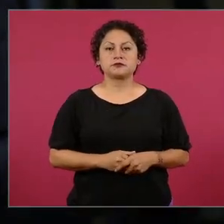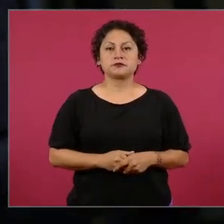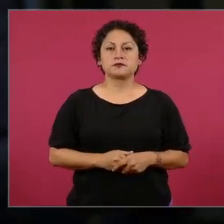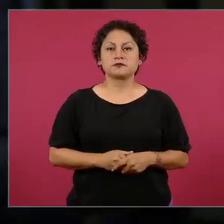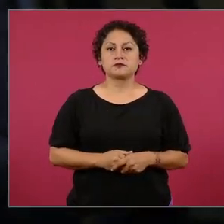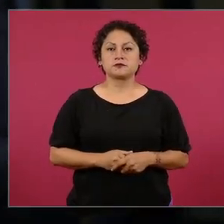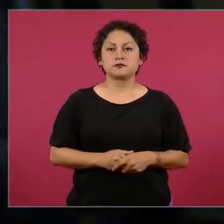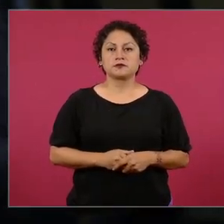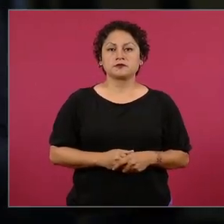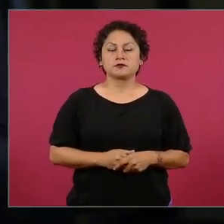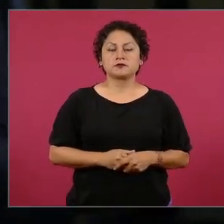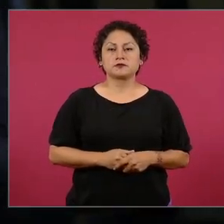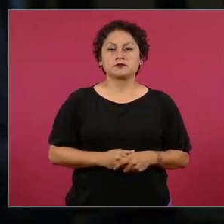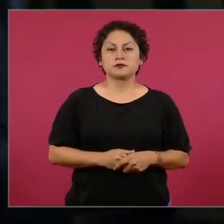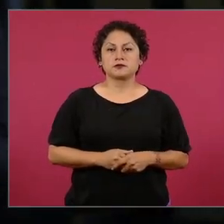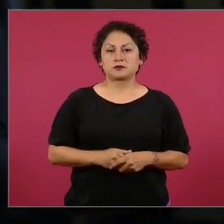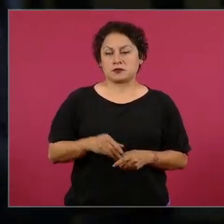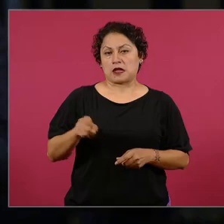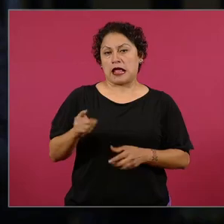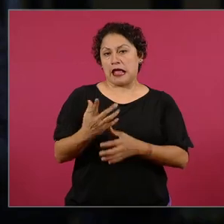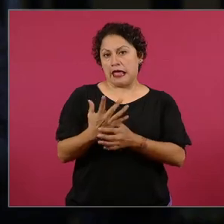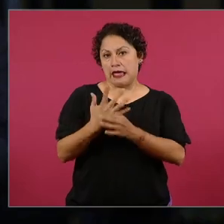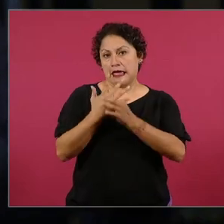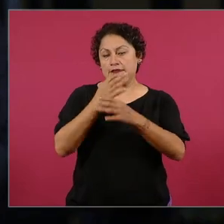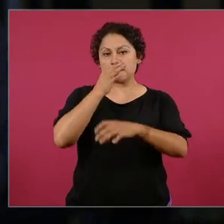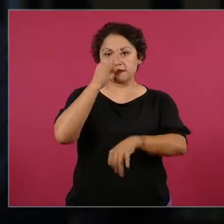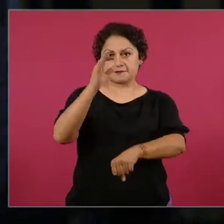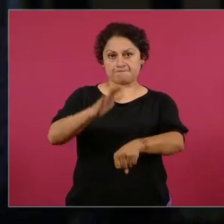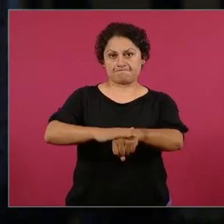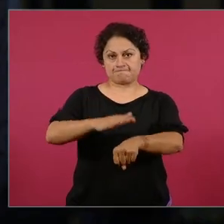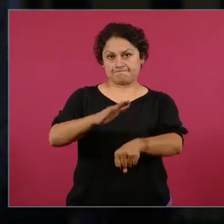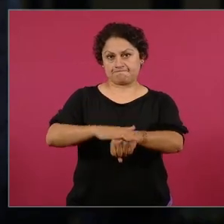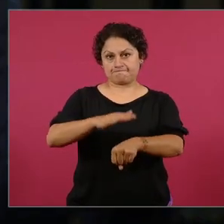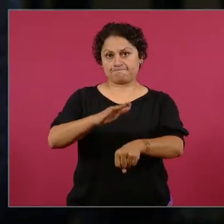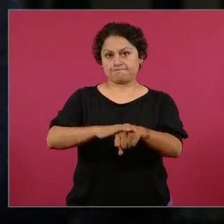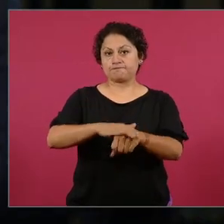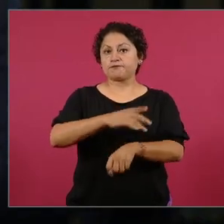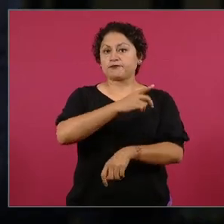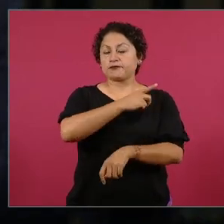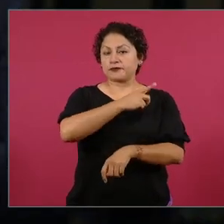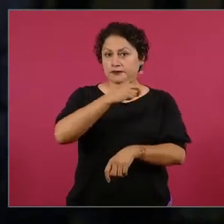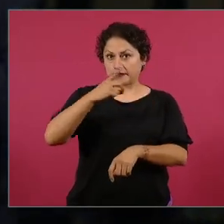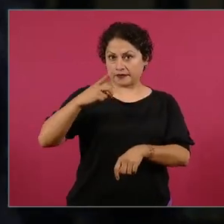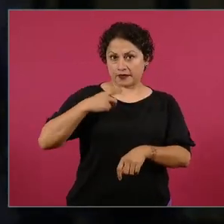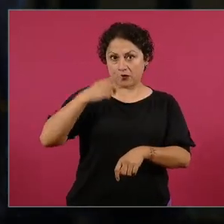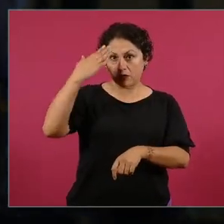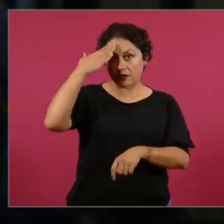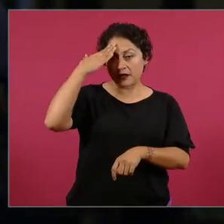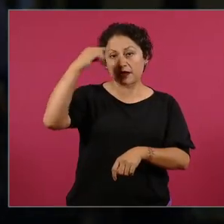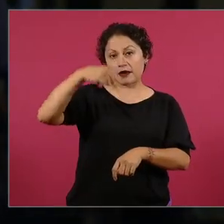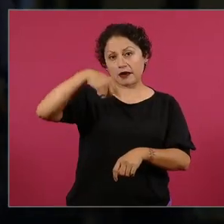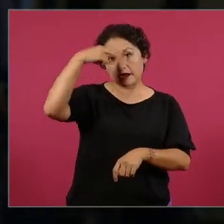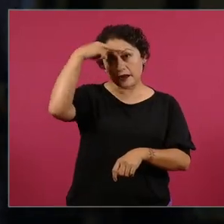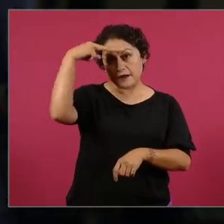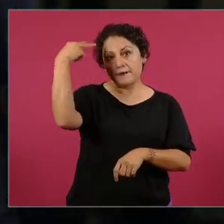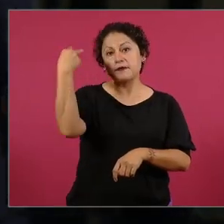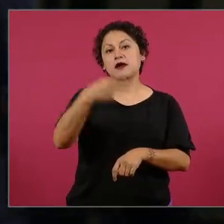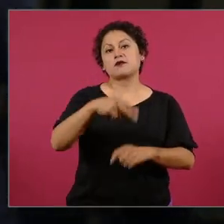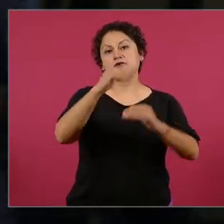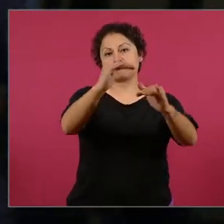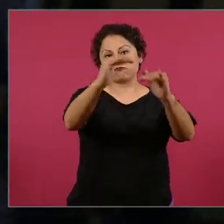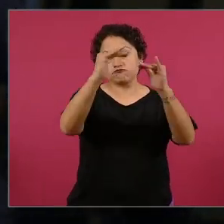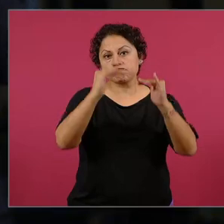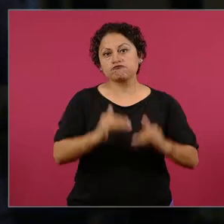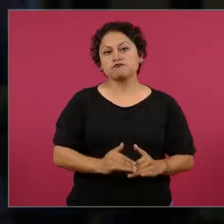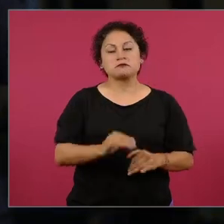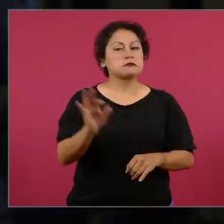con bajar la calificación de la deuda soberana de México si se aprueba la reforma al